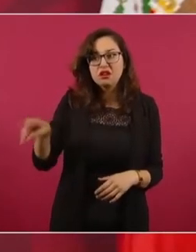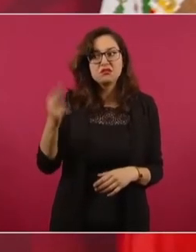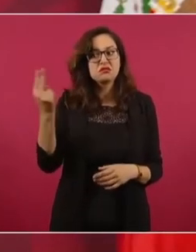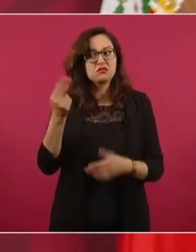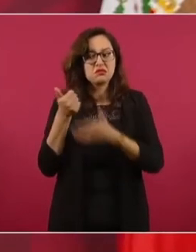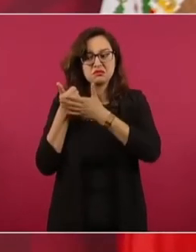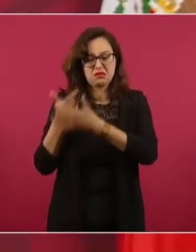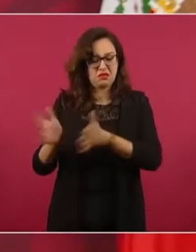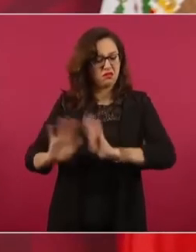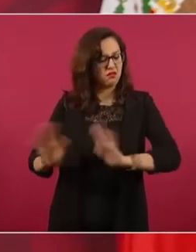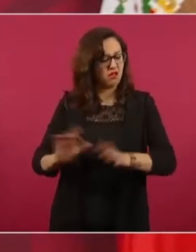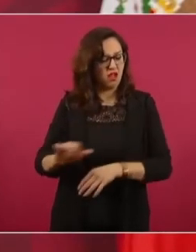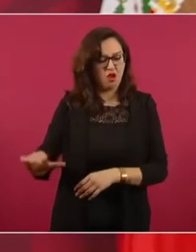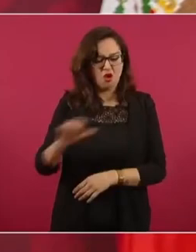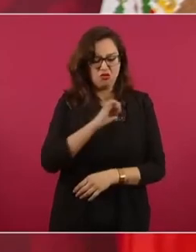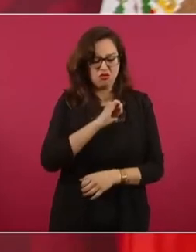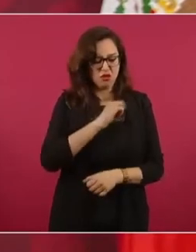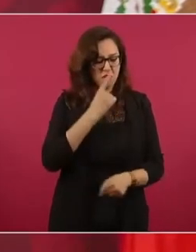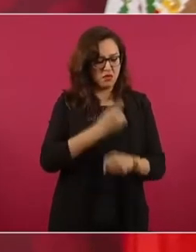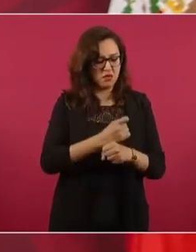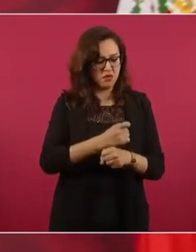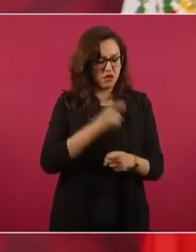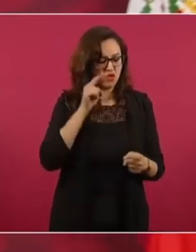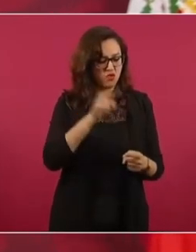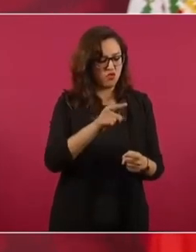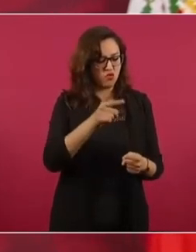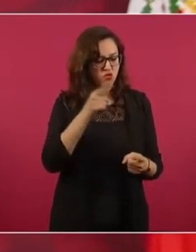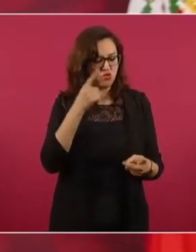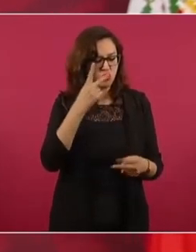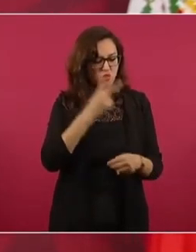Primero tú, luego tú, siempre tú.